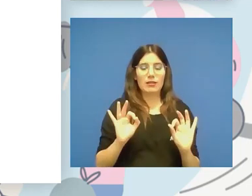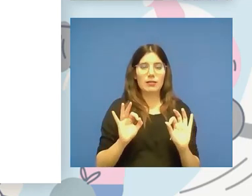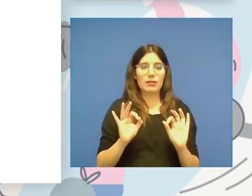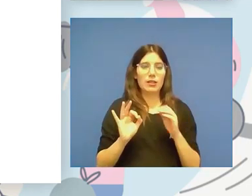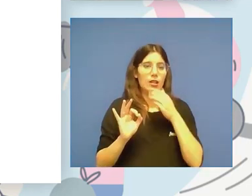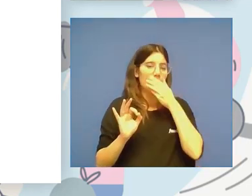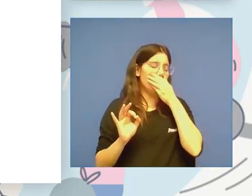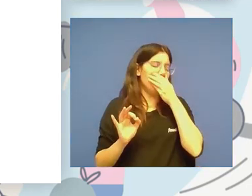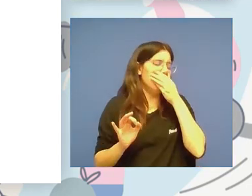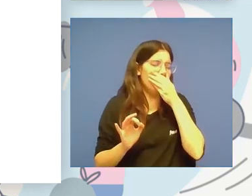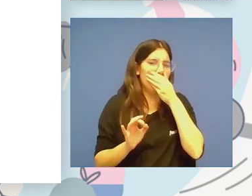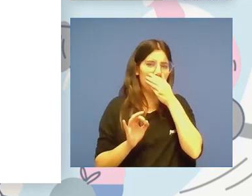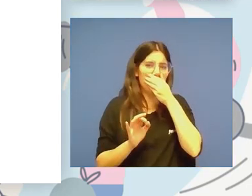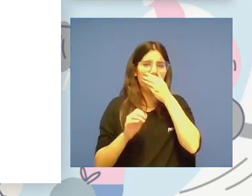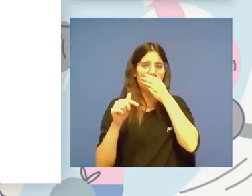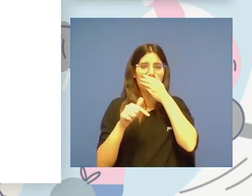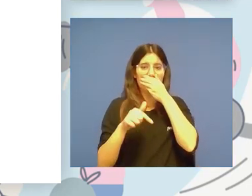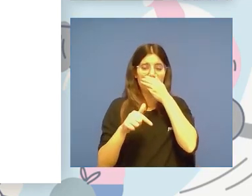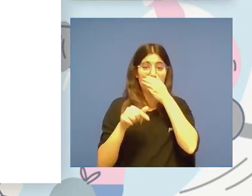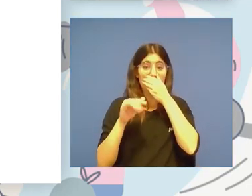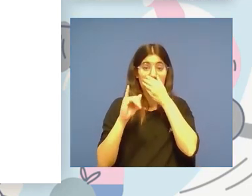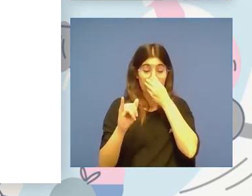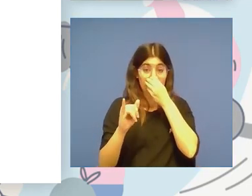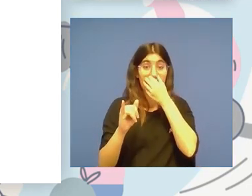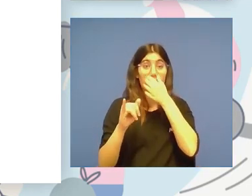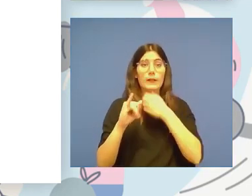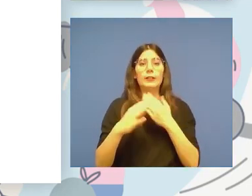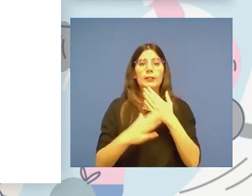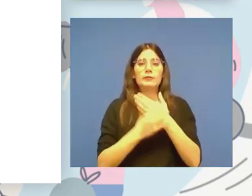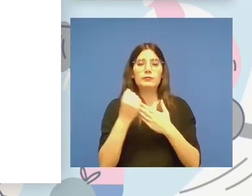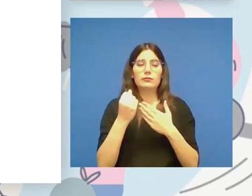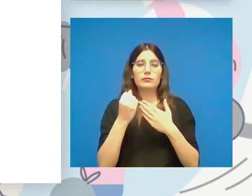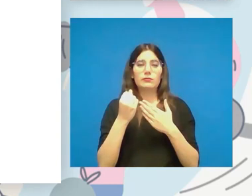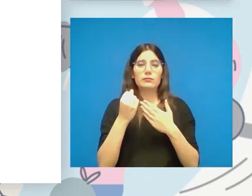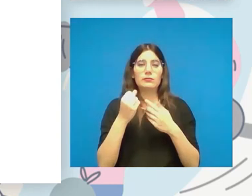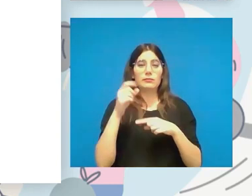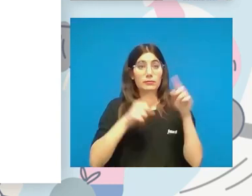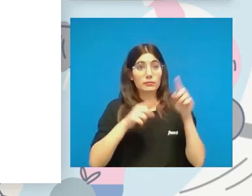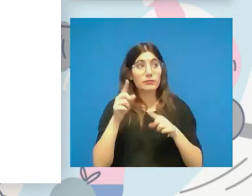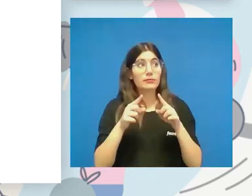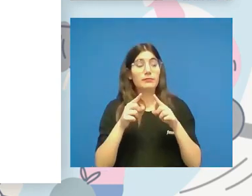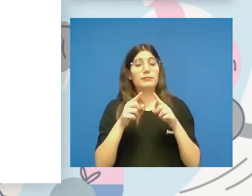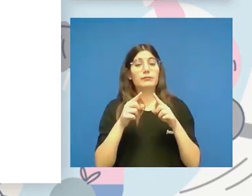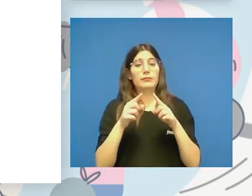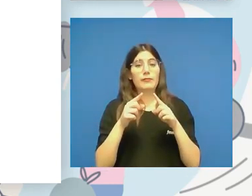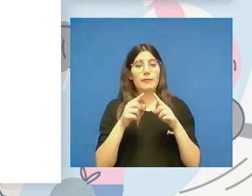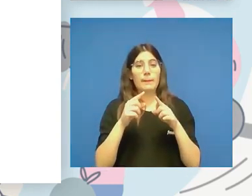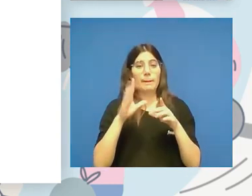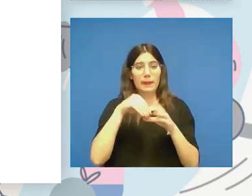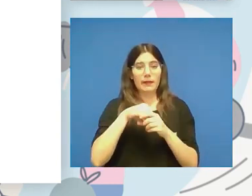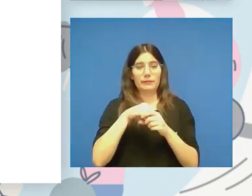es lo que tenemos y es a lo que debemos ir. Tenemos federaciones en las cuales sí que se está integrando la modalidad